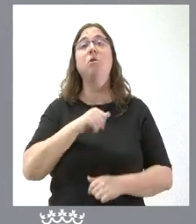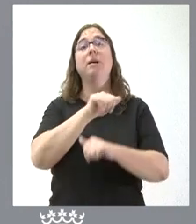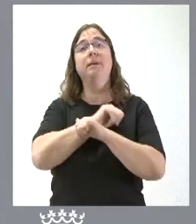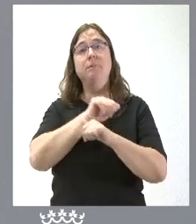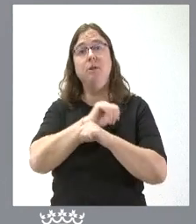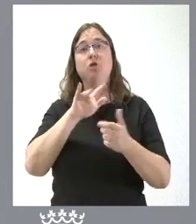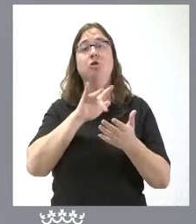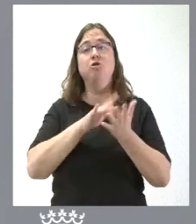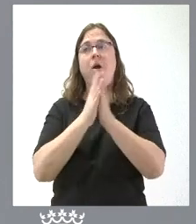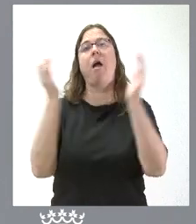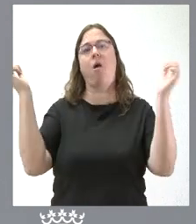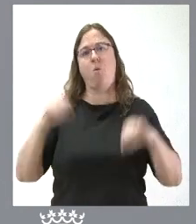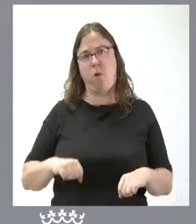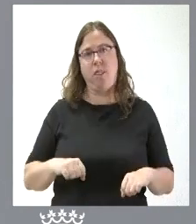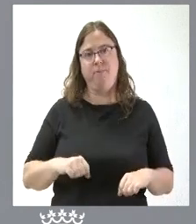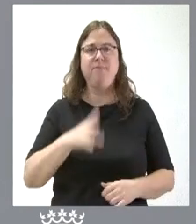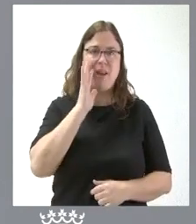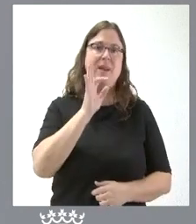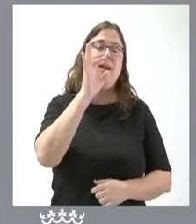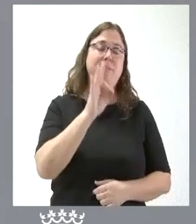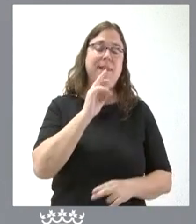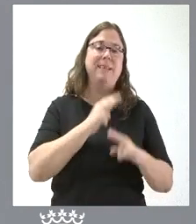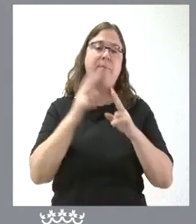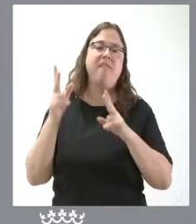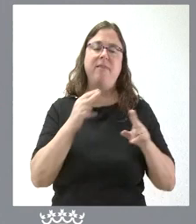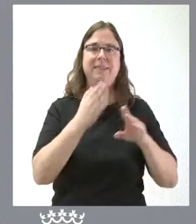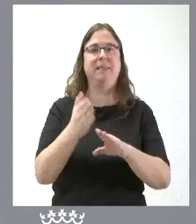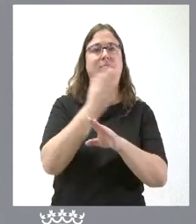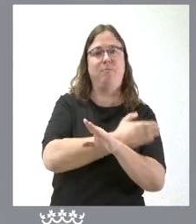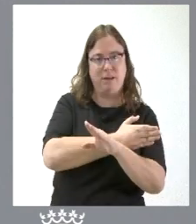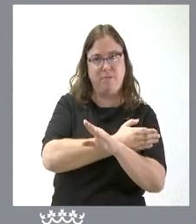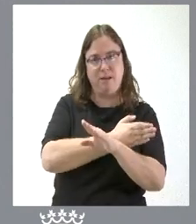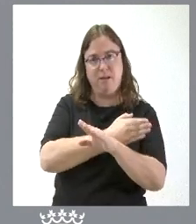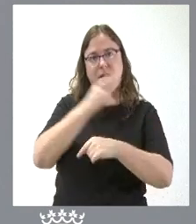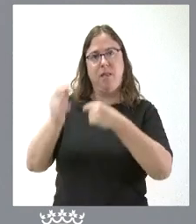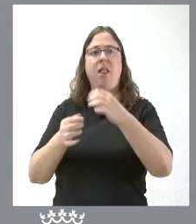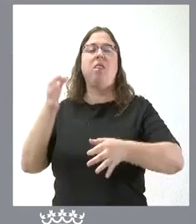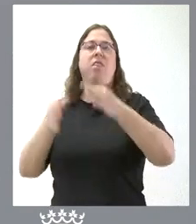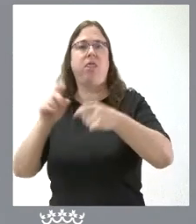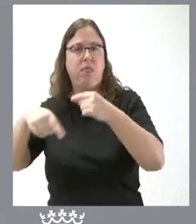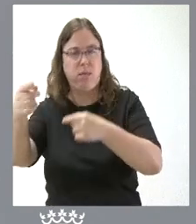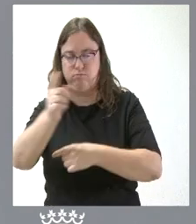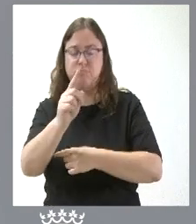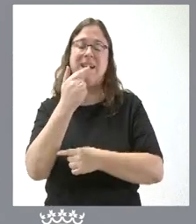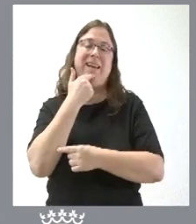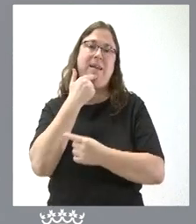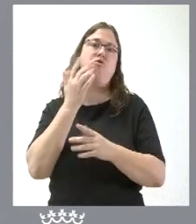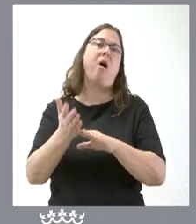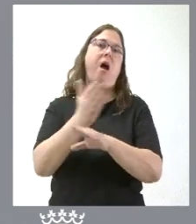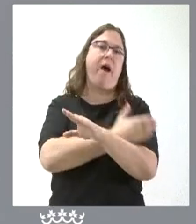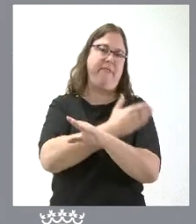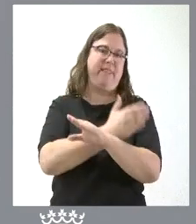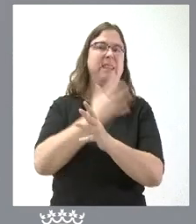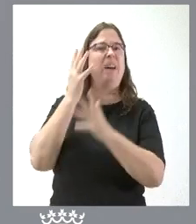alcanzar un acuerdo es verdad que es una fase previa a la vía contencioso administrativa nos gustaría no tener que llegar a esa vía